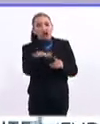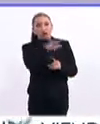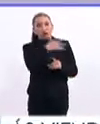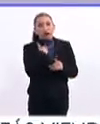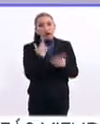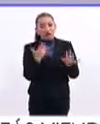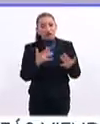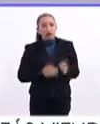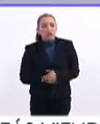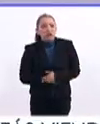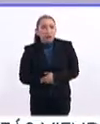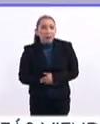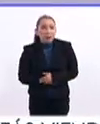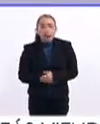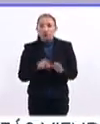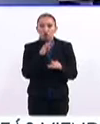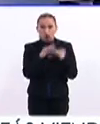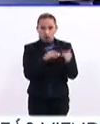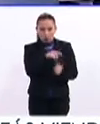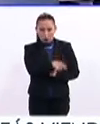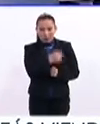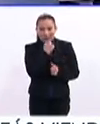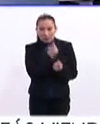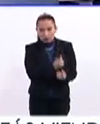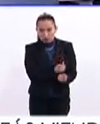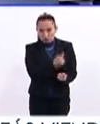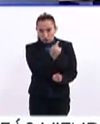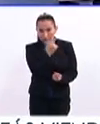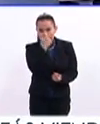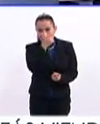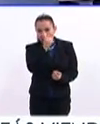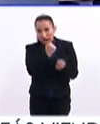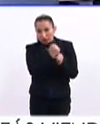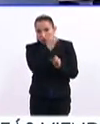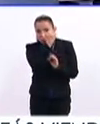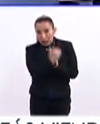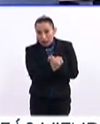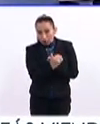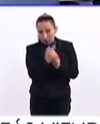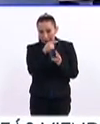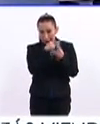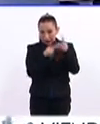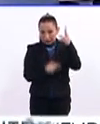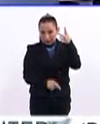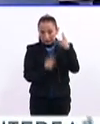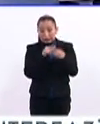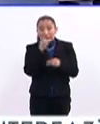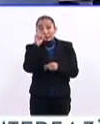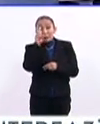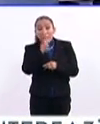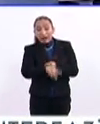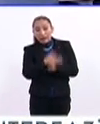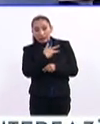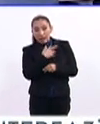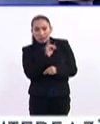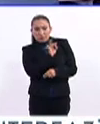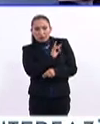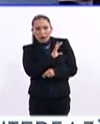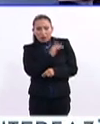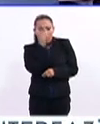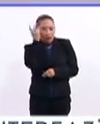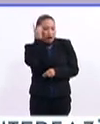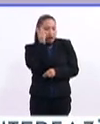hasta me duele la panza, todo. Ahí es súper importante tres cosas. Una, si realmente tienen terrores